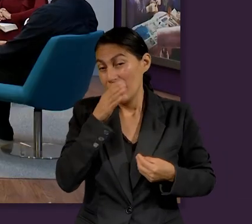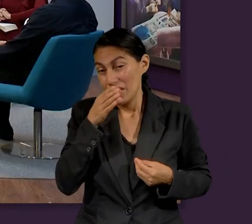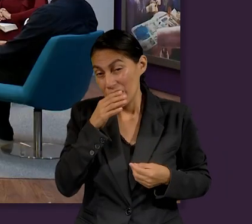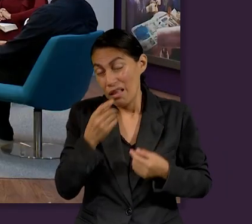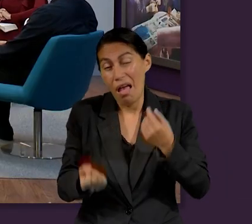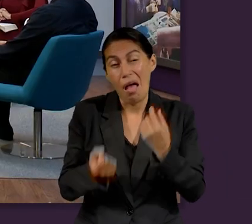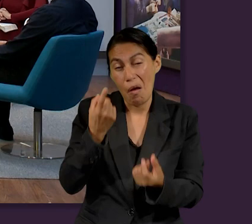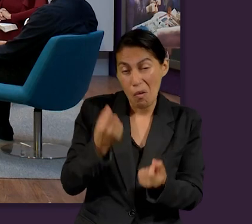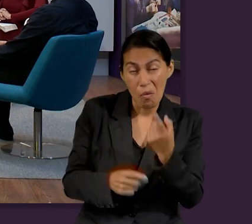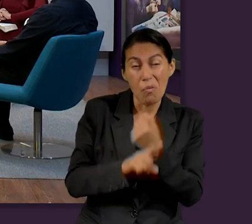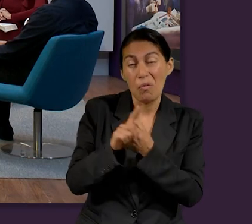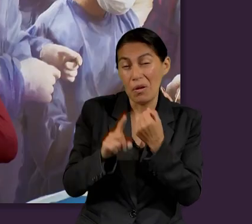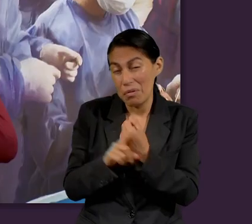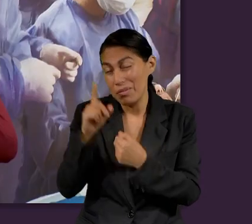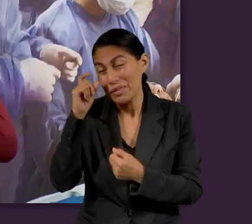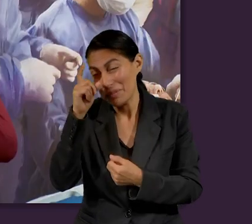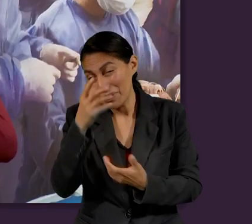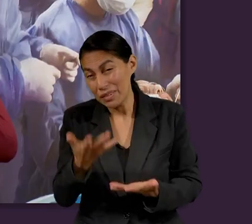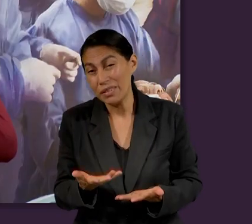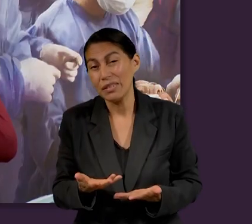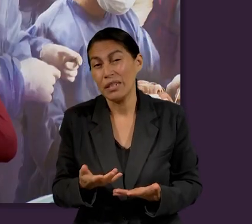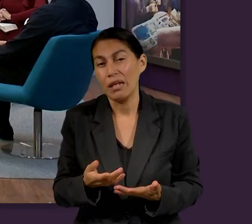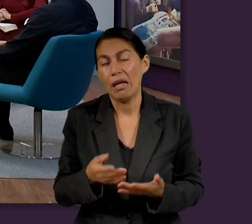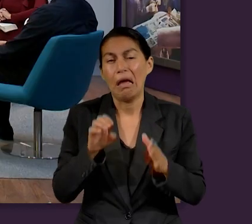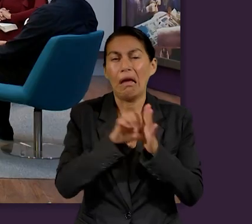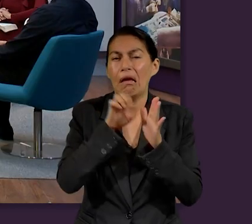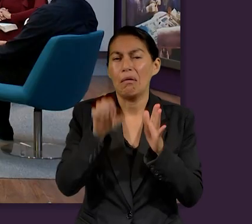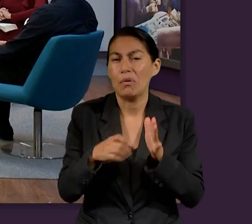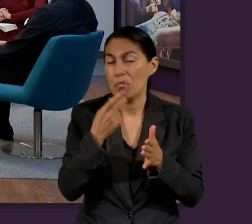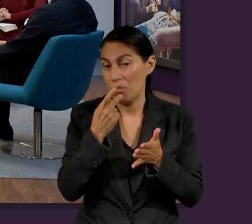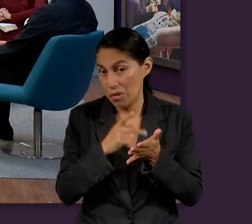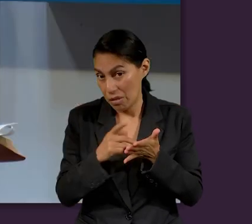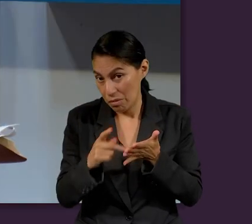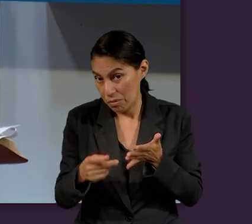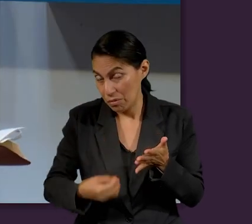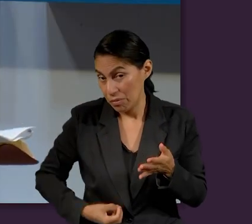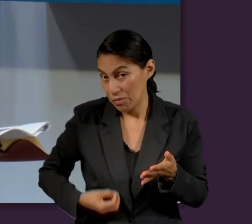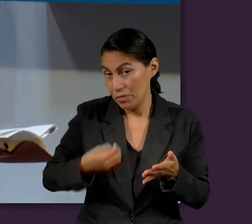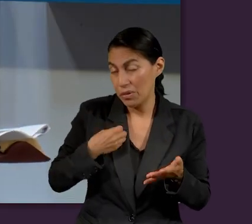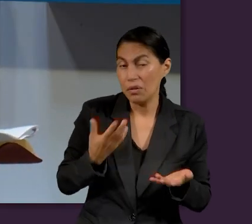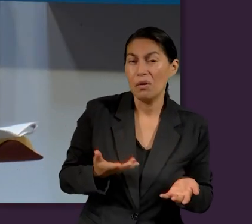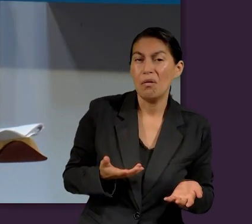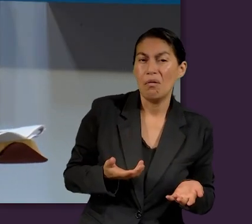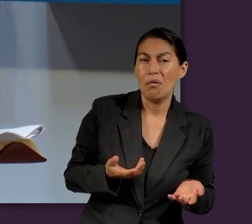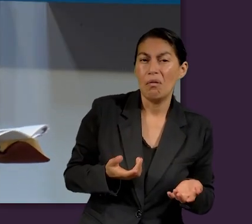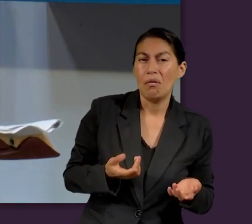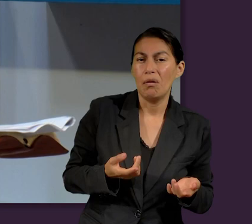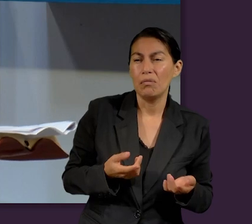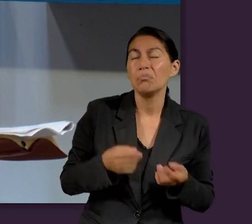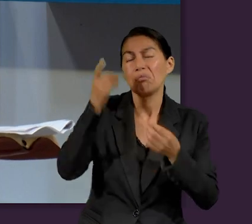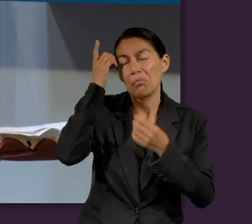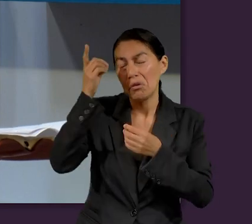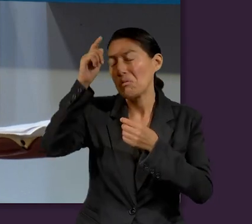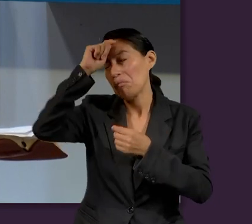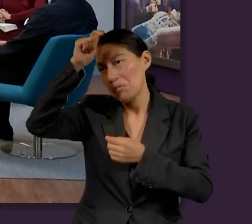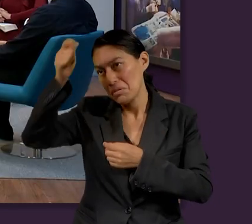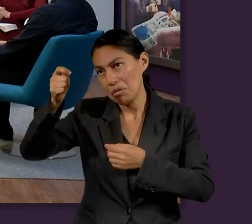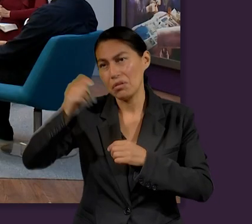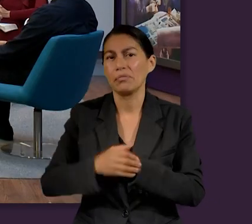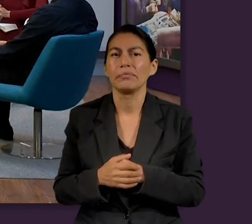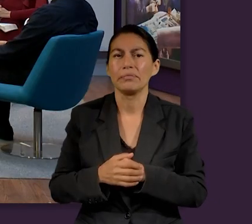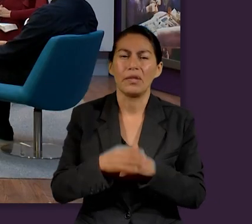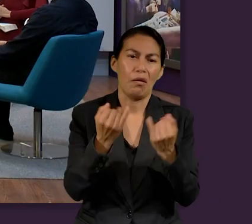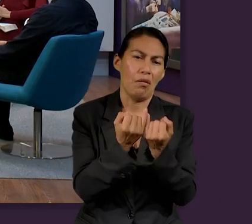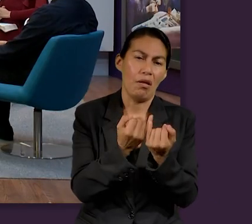nos toca enfrentar situaciones como la que vivió el apóstol Pablo en la descripción bíblica que hubo, alabados al Señor,